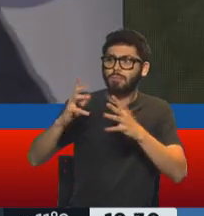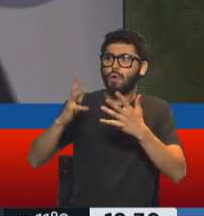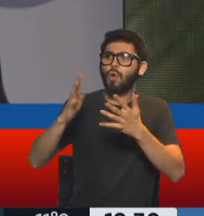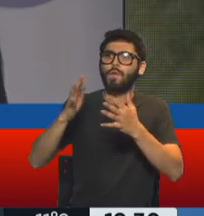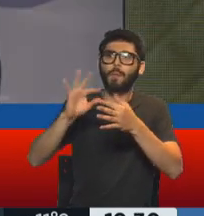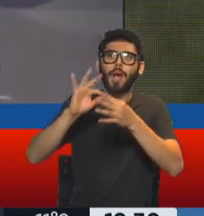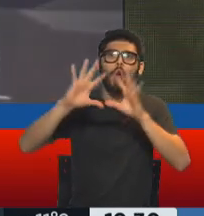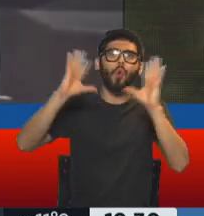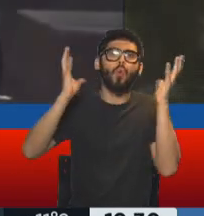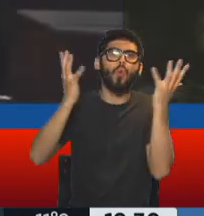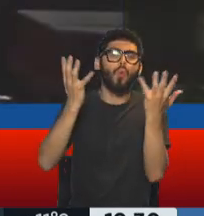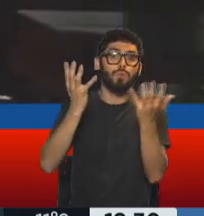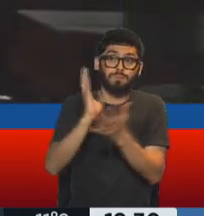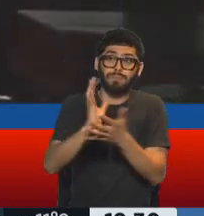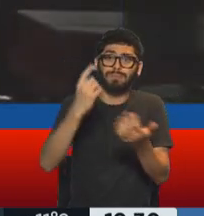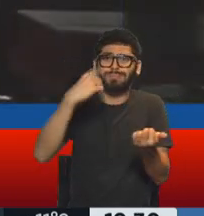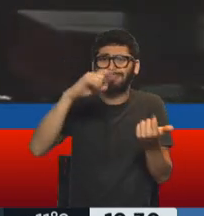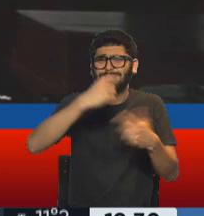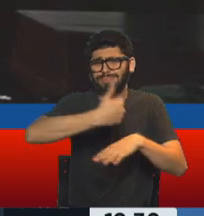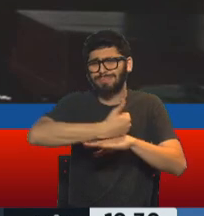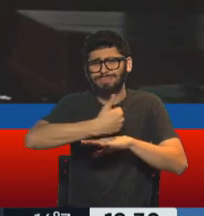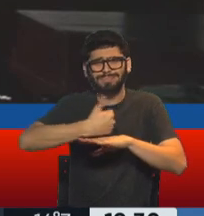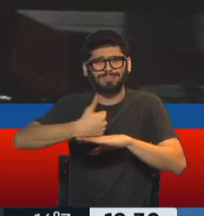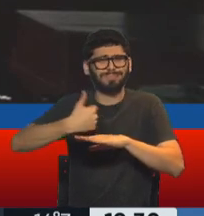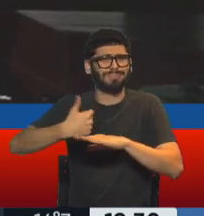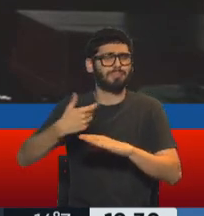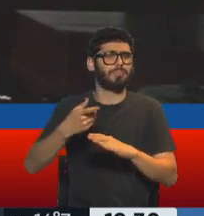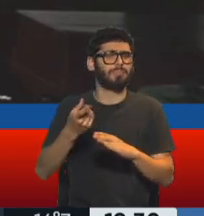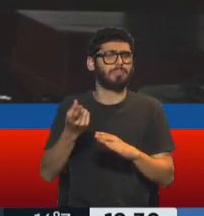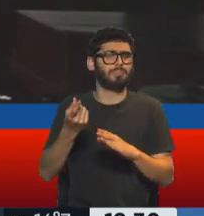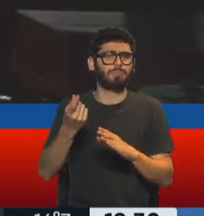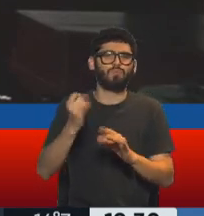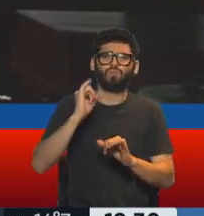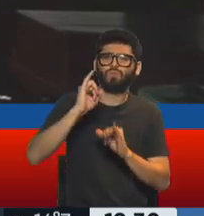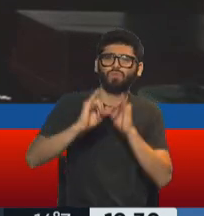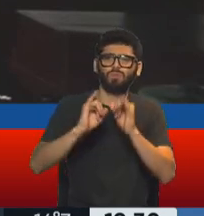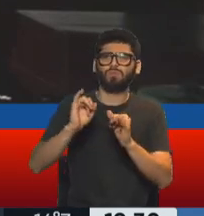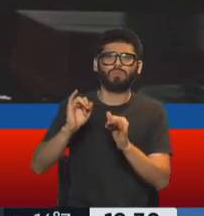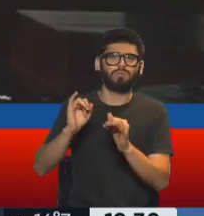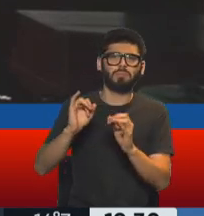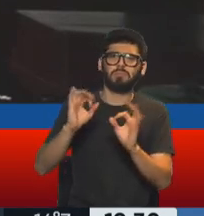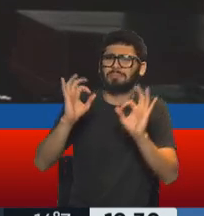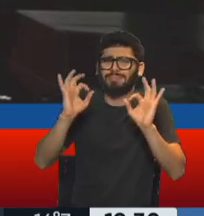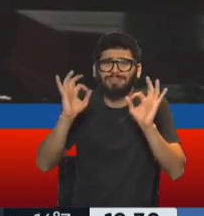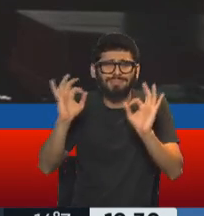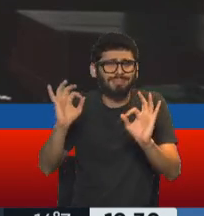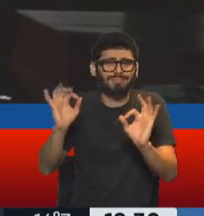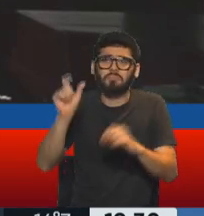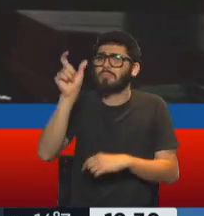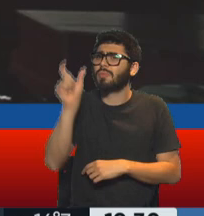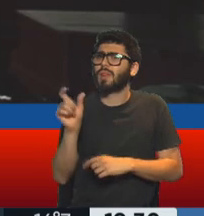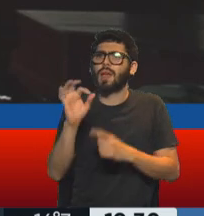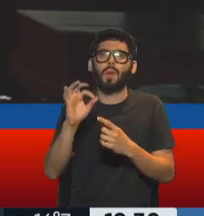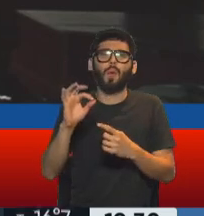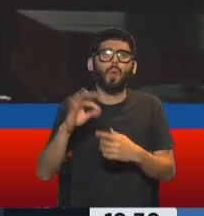las figuras que han pasado por acá, y que han expresado tan bien lo que significa un Kino en